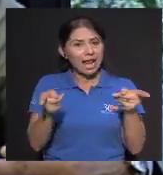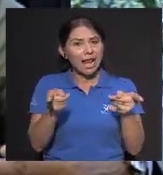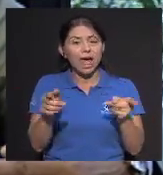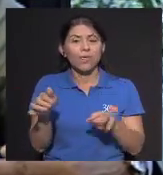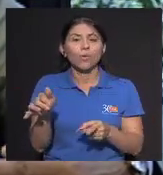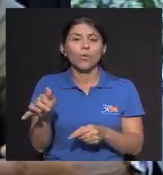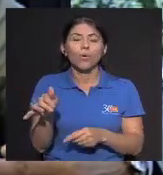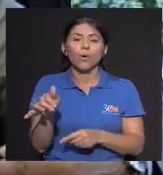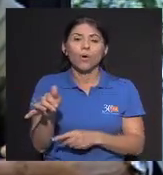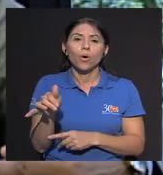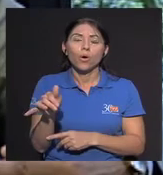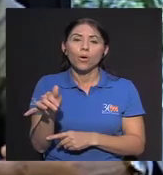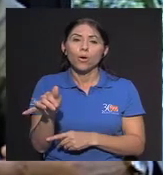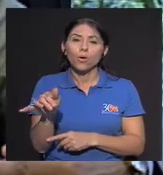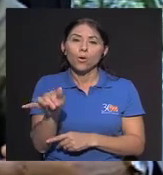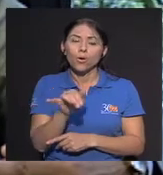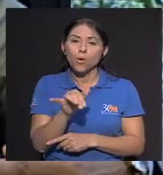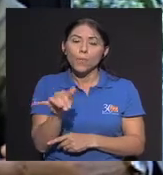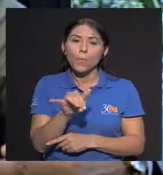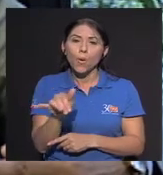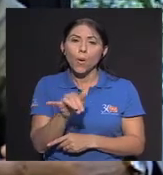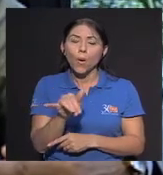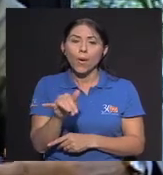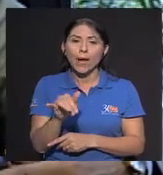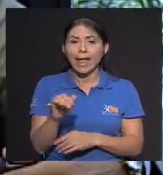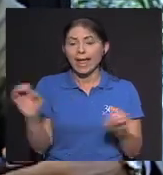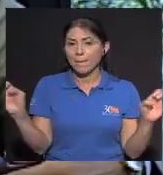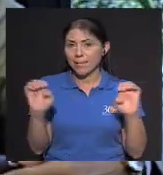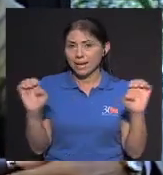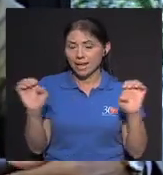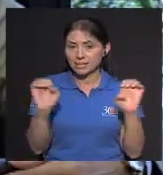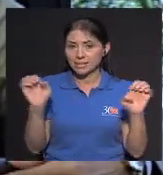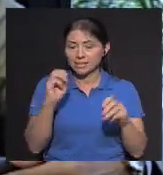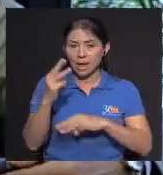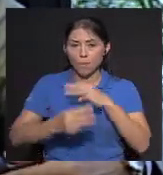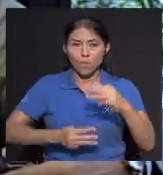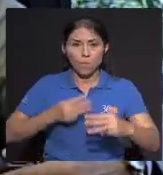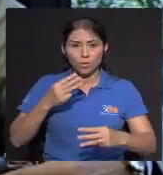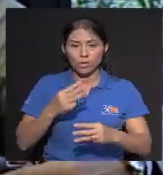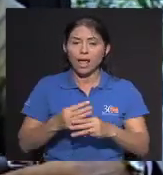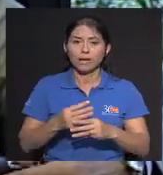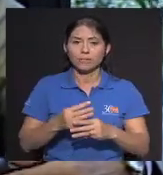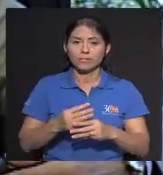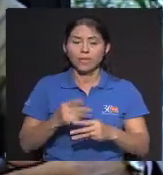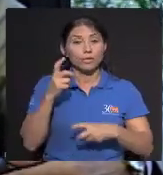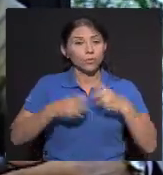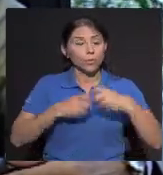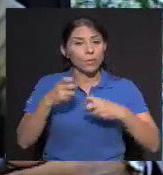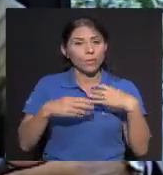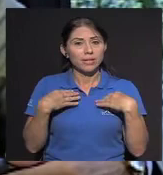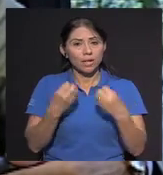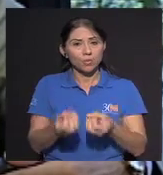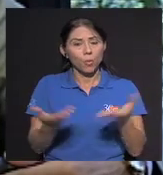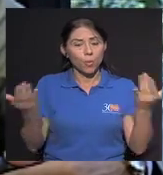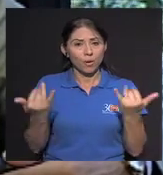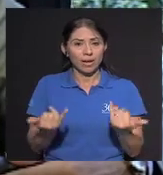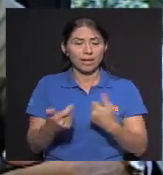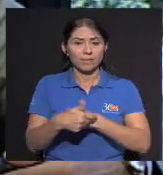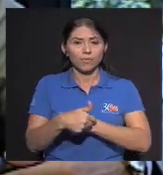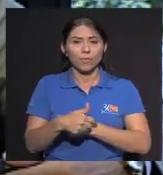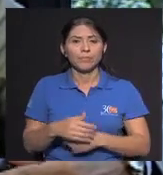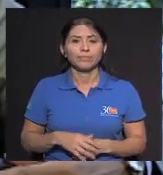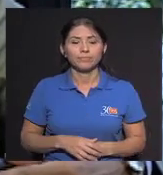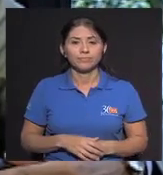ha declarado como emergencia mundial Y es un problema de salud